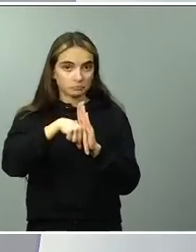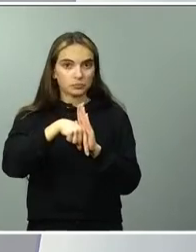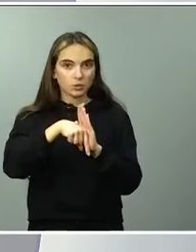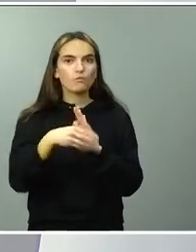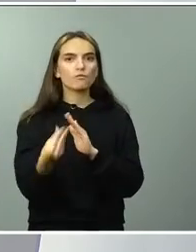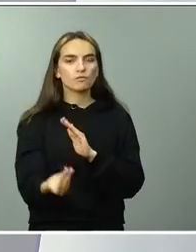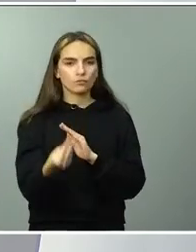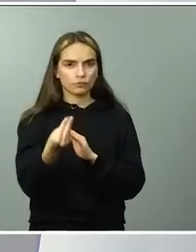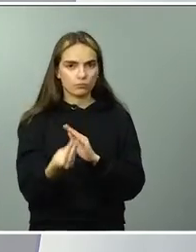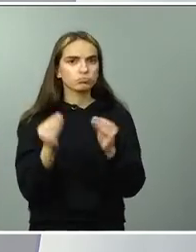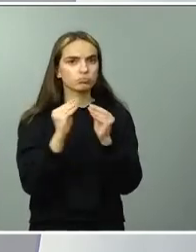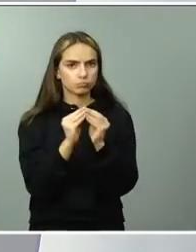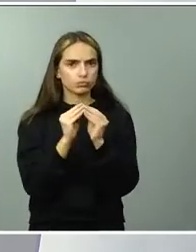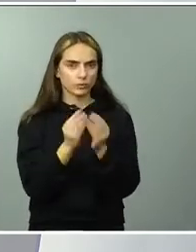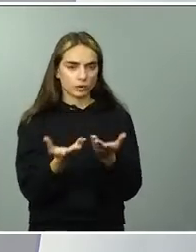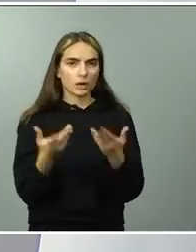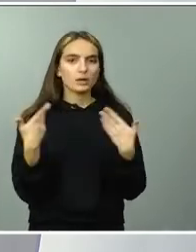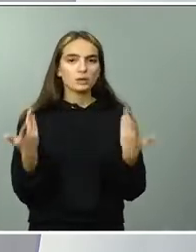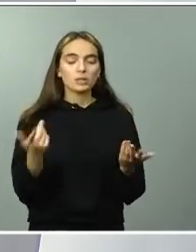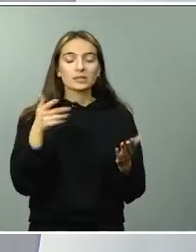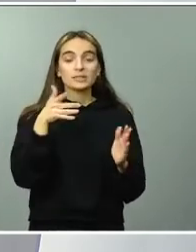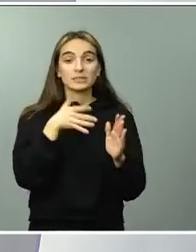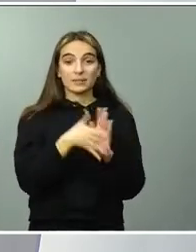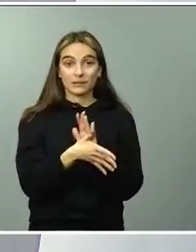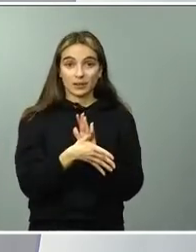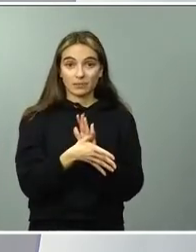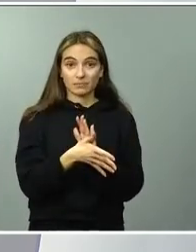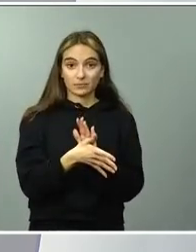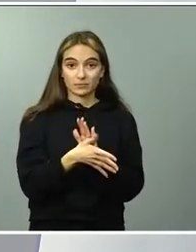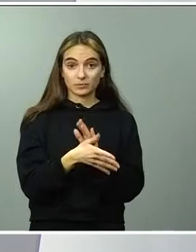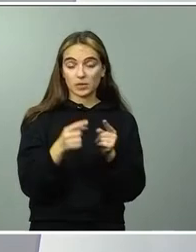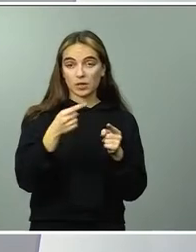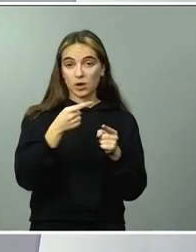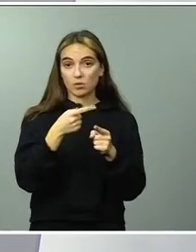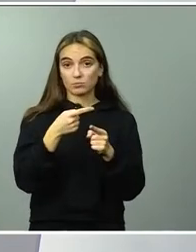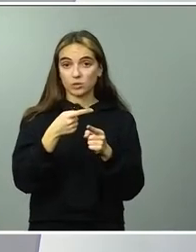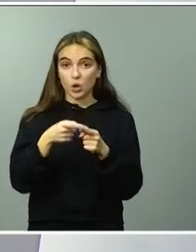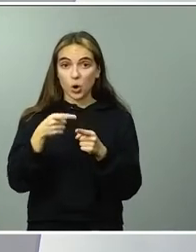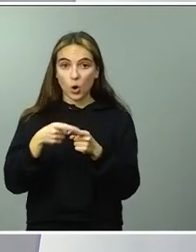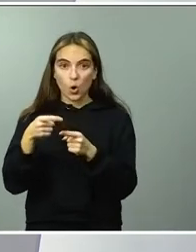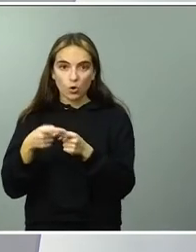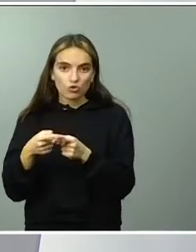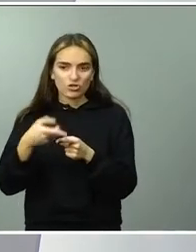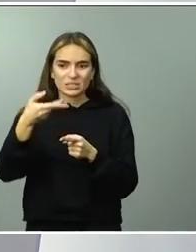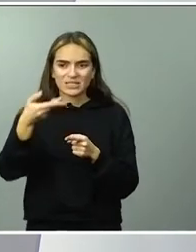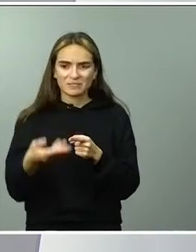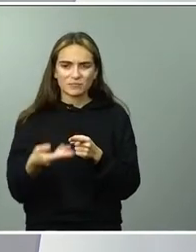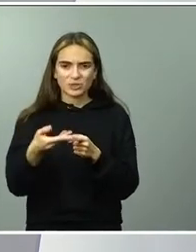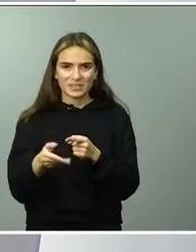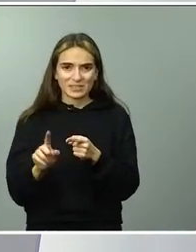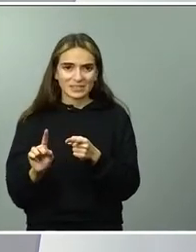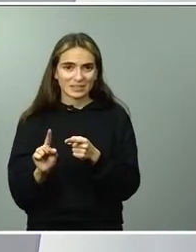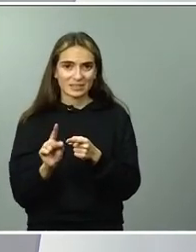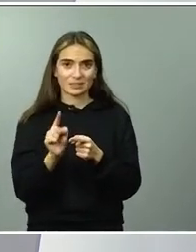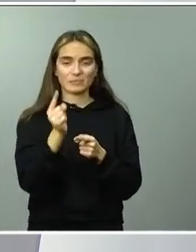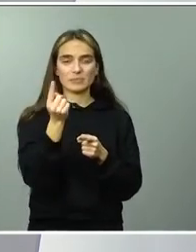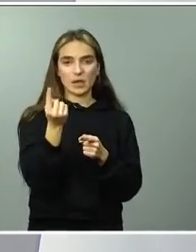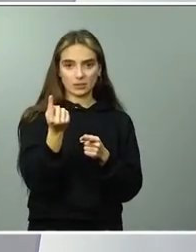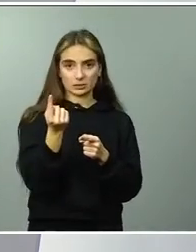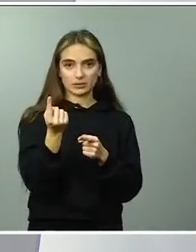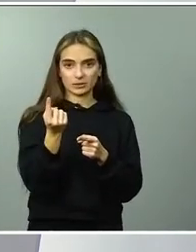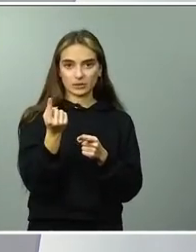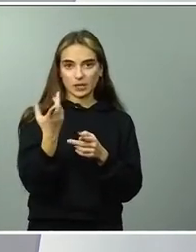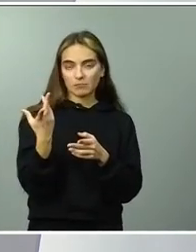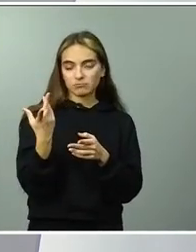hemos frenado uno de los factores de los elementos más importantes que contribuían a incrementar esa inflación